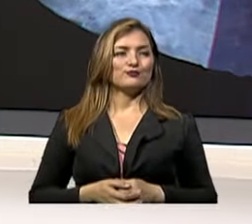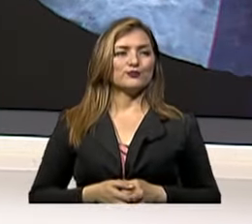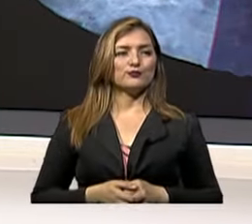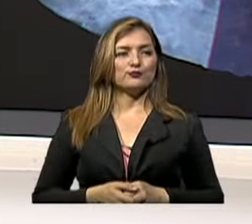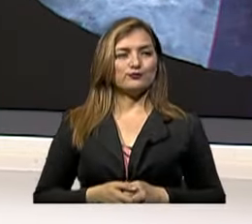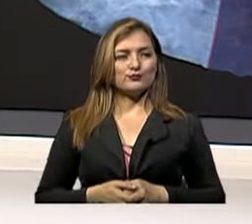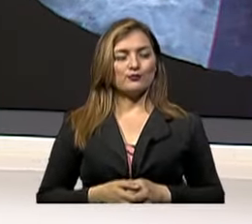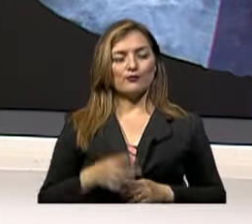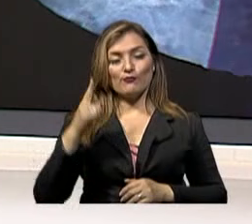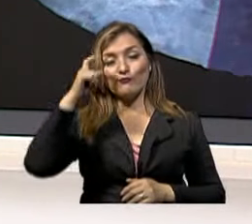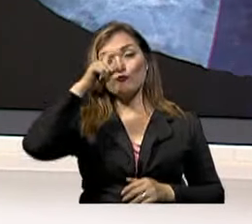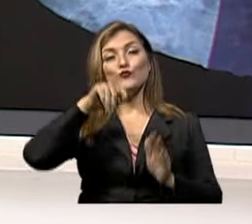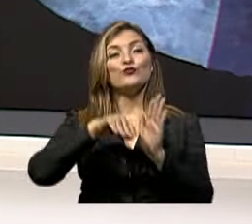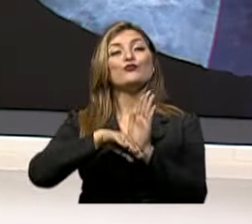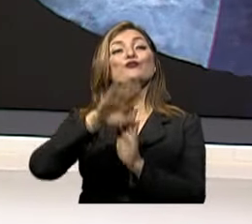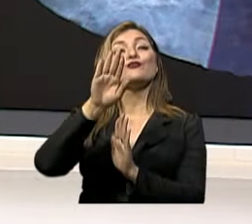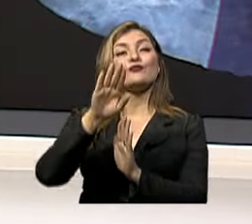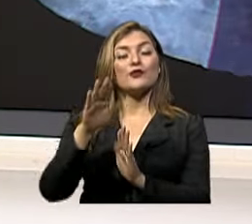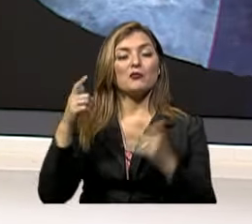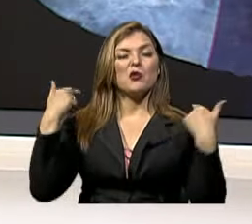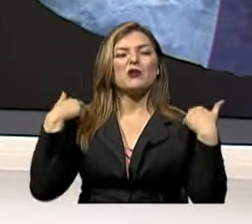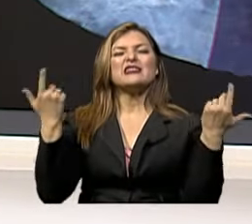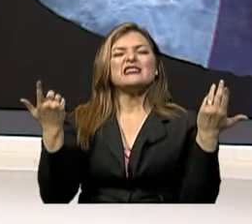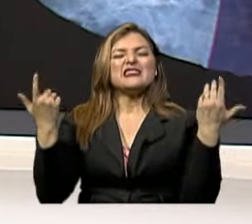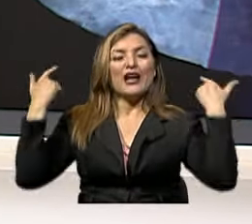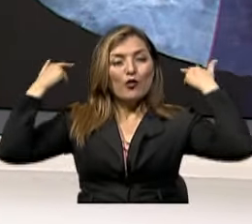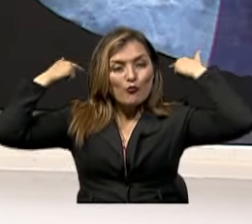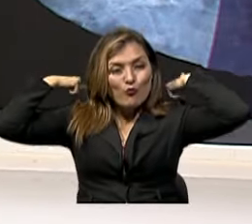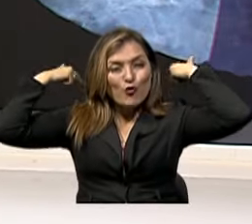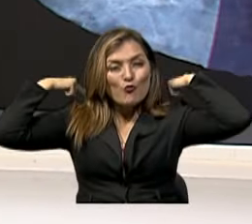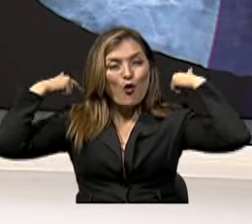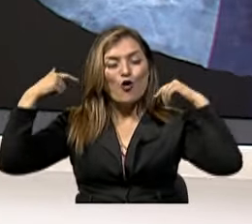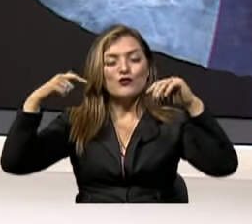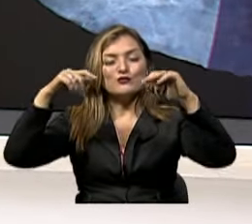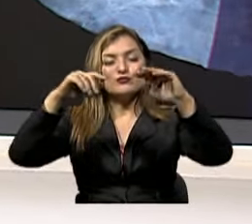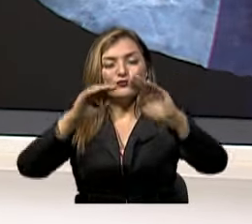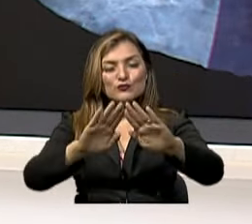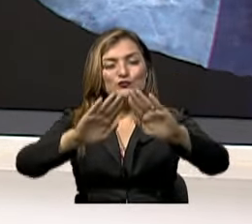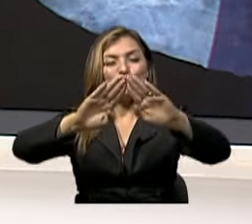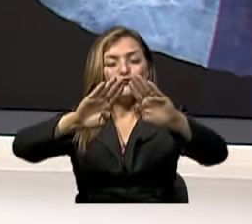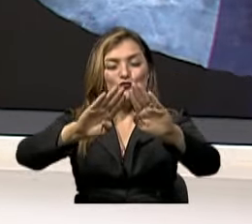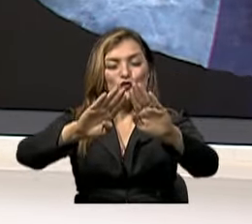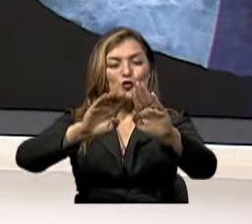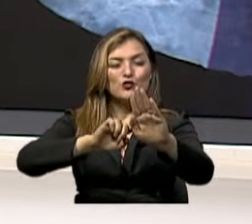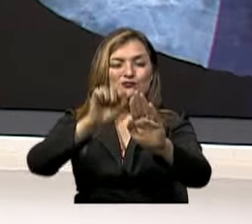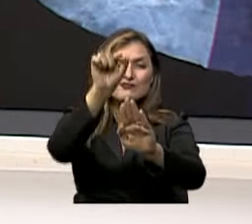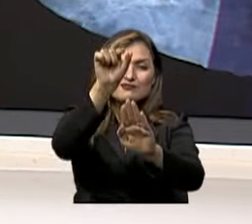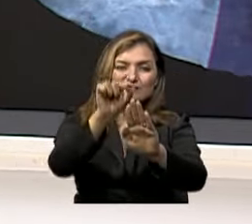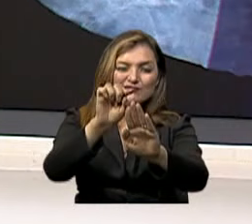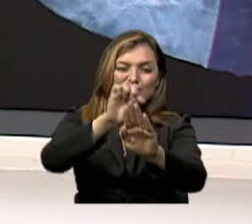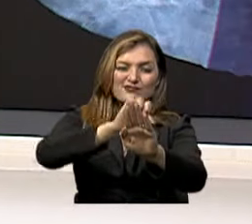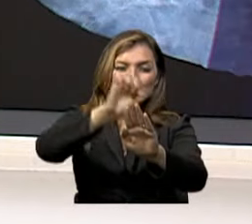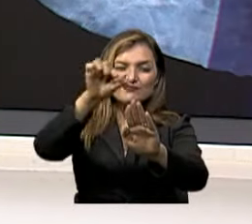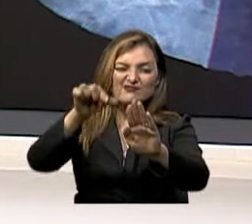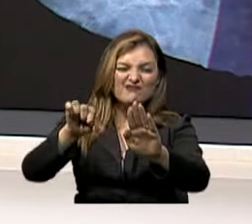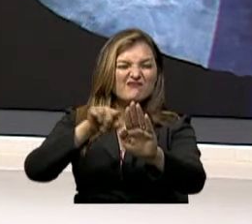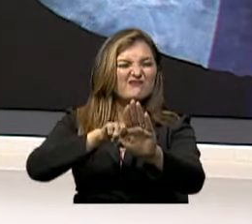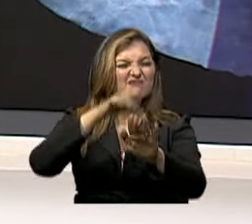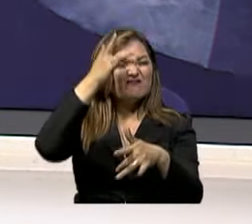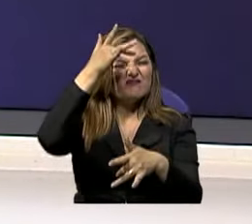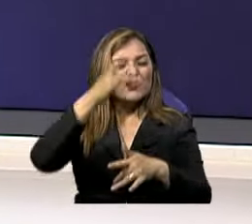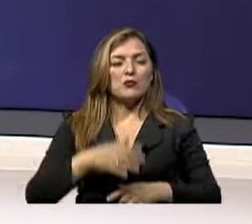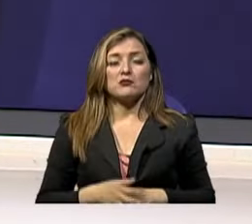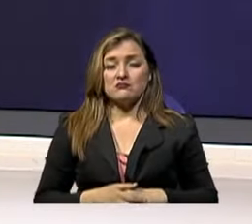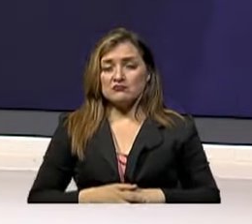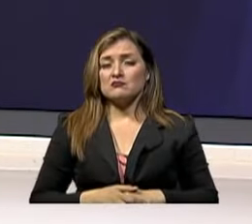va a ir complicando los pulmones Y podríamos terminar con una bronquitis crónica O quien sabe un enfisema pulmonar Dejar de